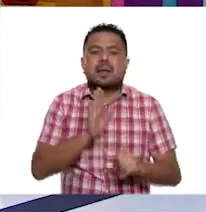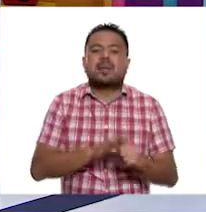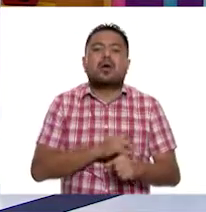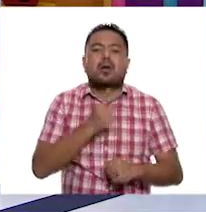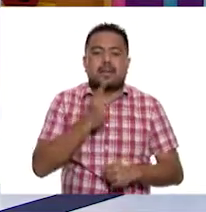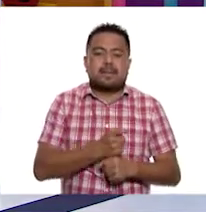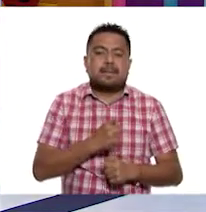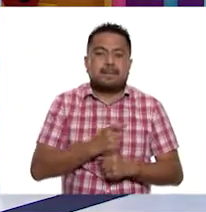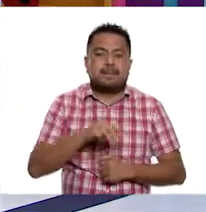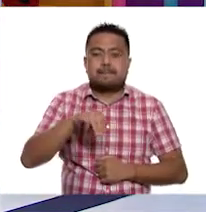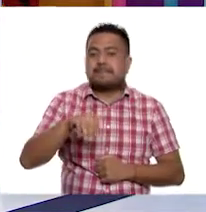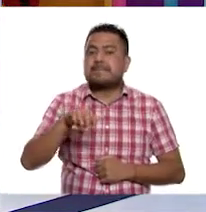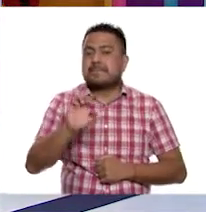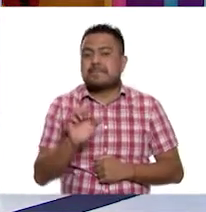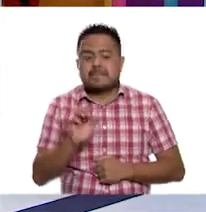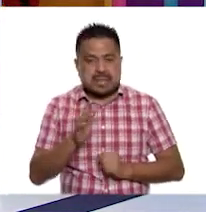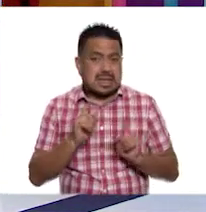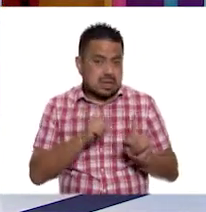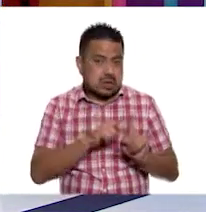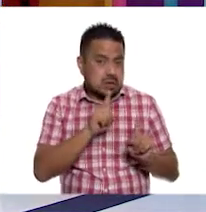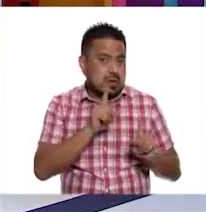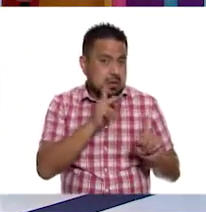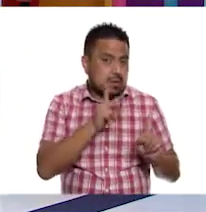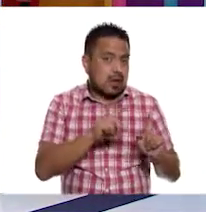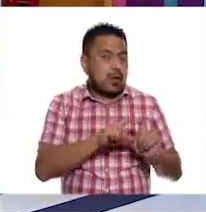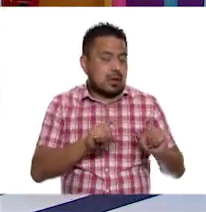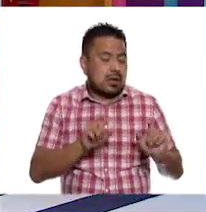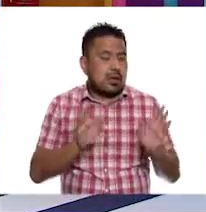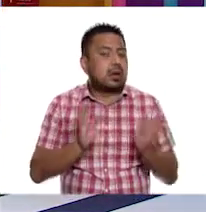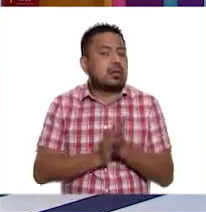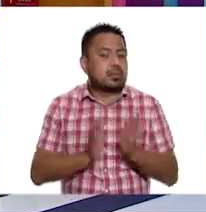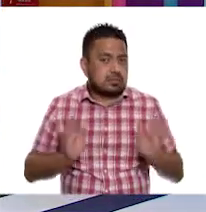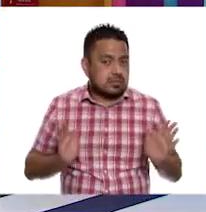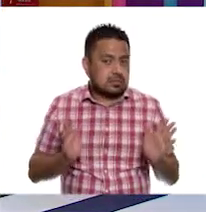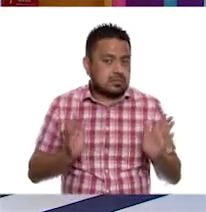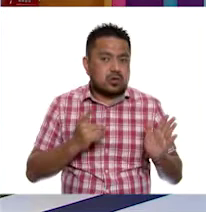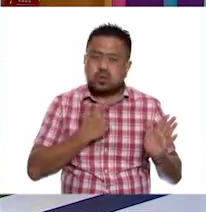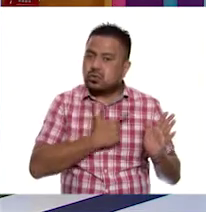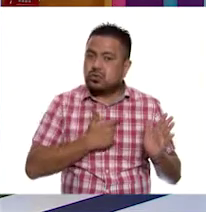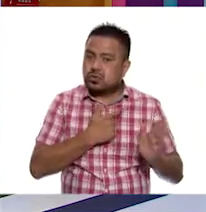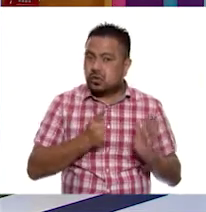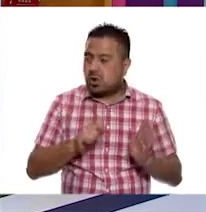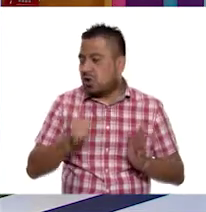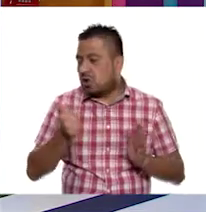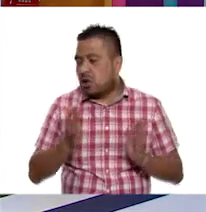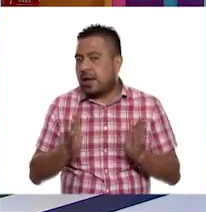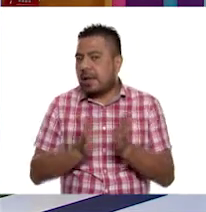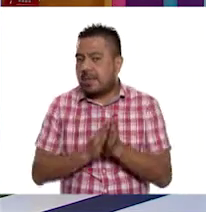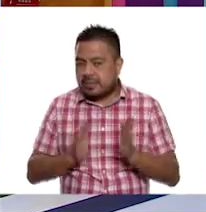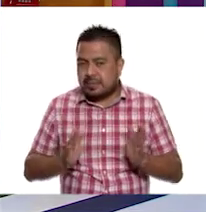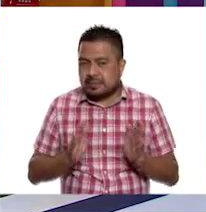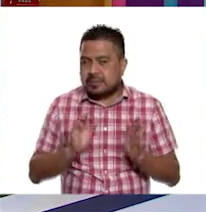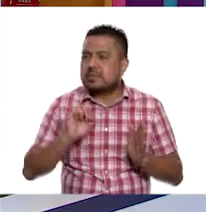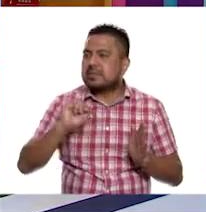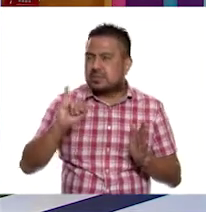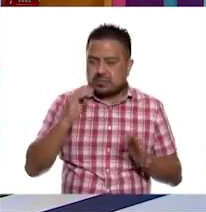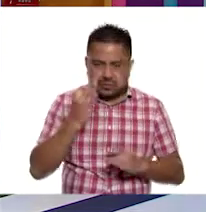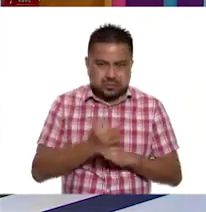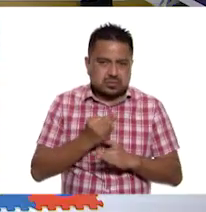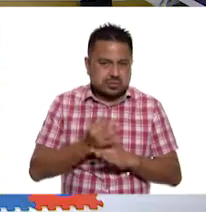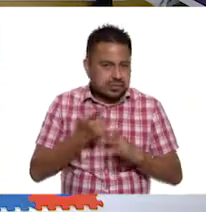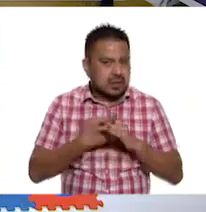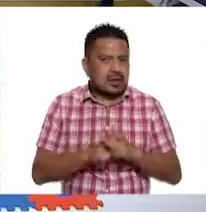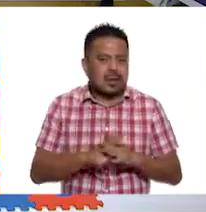es... Me... Es una palabra. Aplauso. Gusta. Es otra palabra. Muy bien. Vamos a empezar.